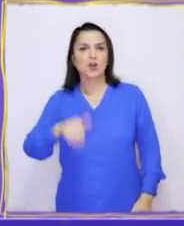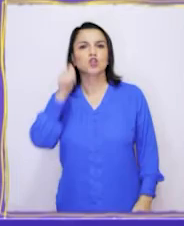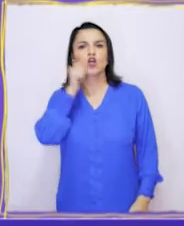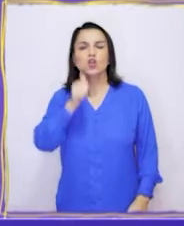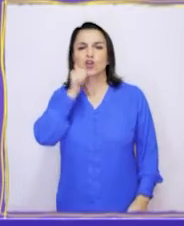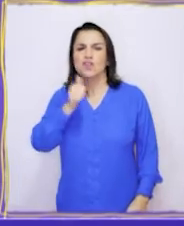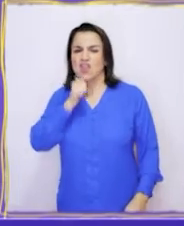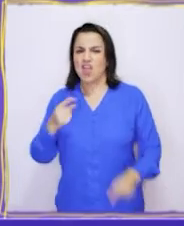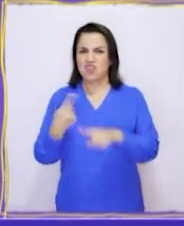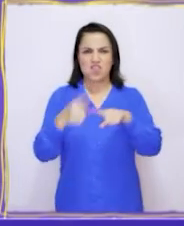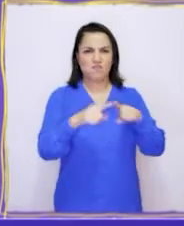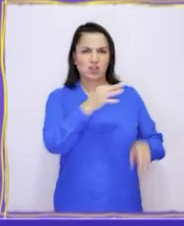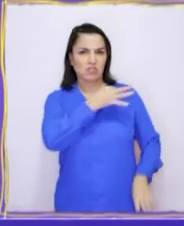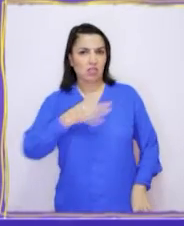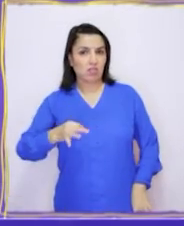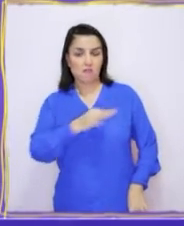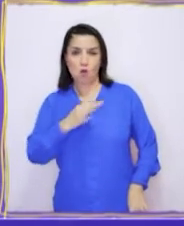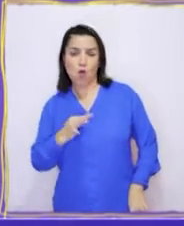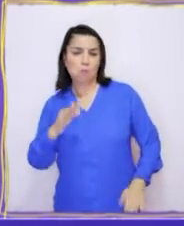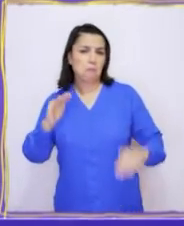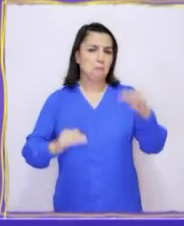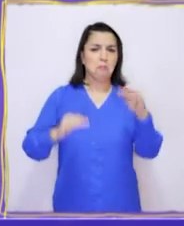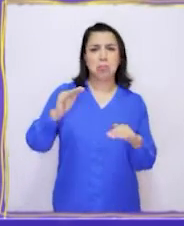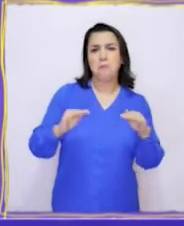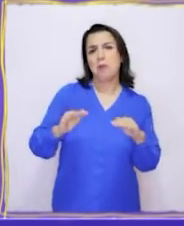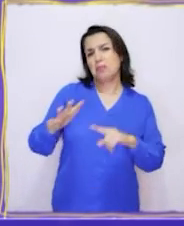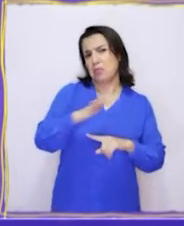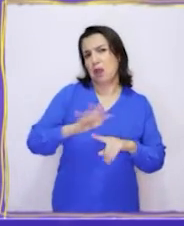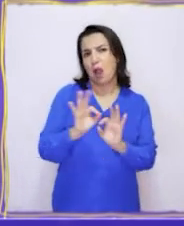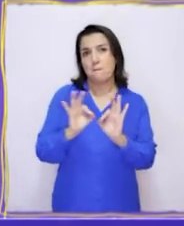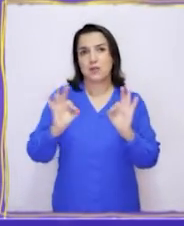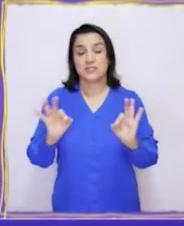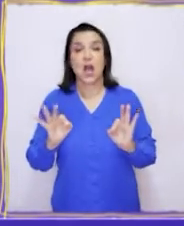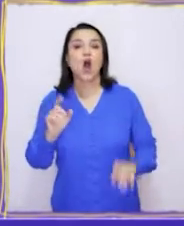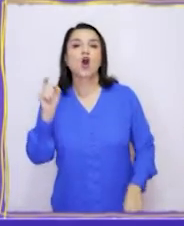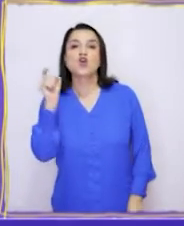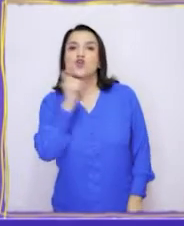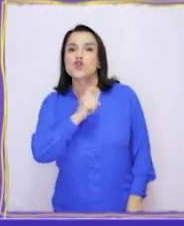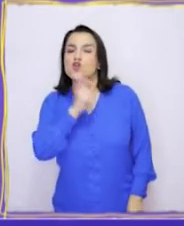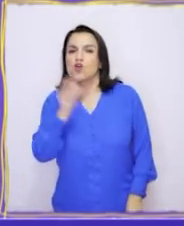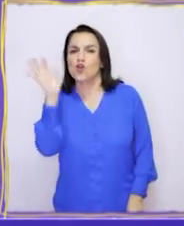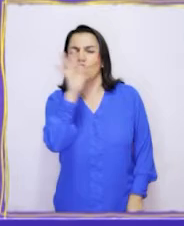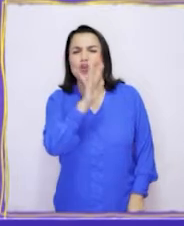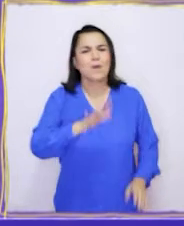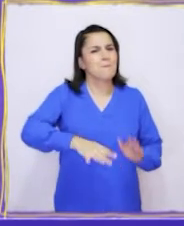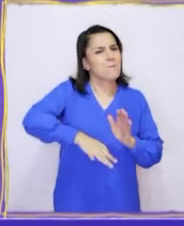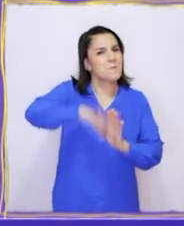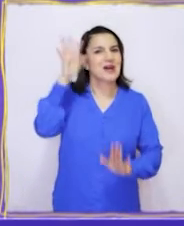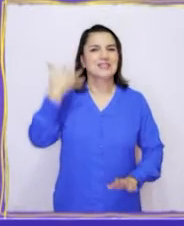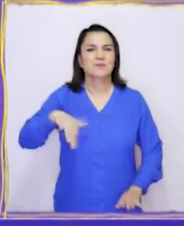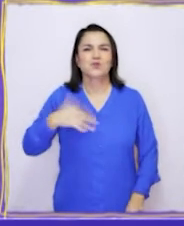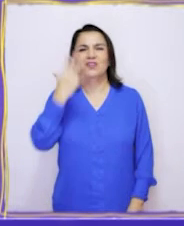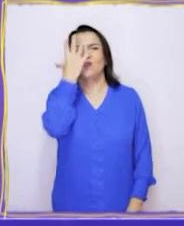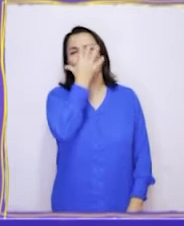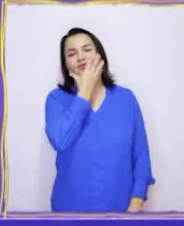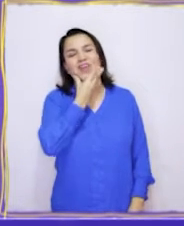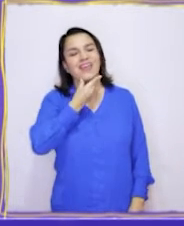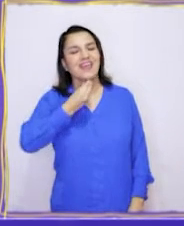diariamente con diferentes dibujos según la ocasión, considerando el color rojo como el más preciado y